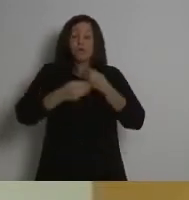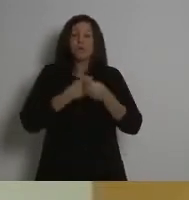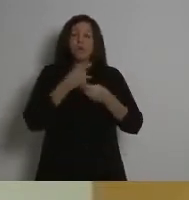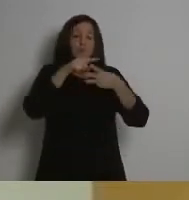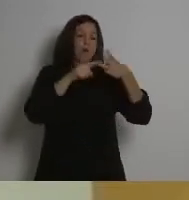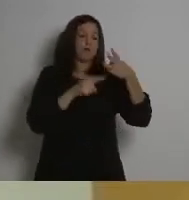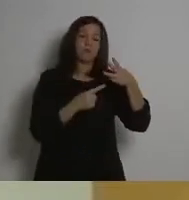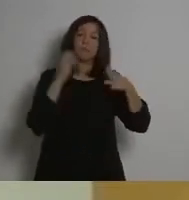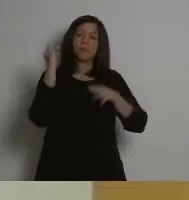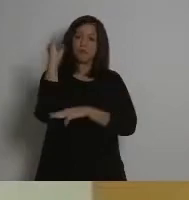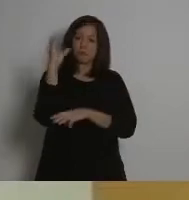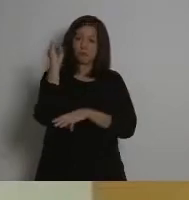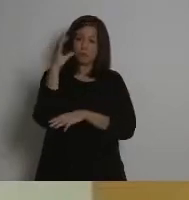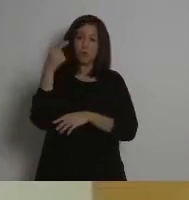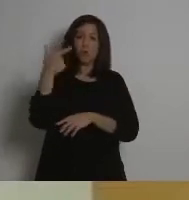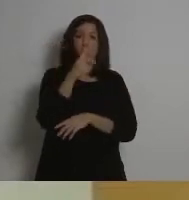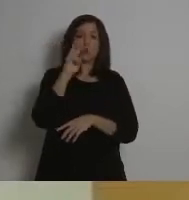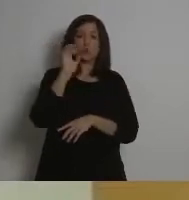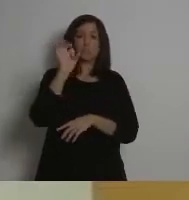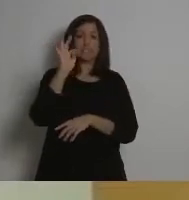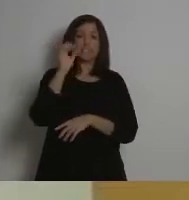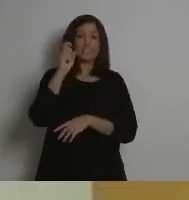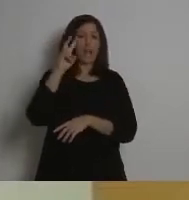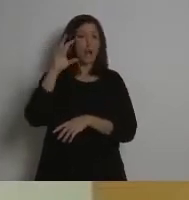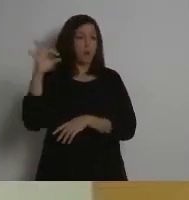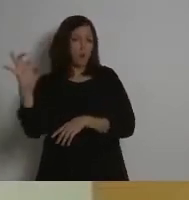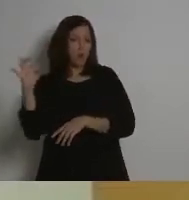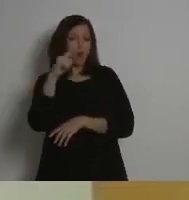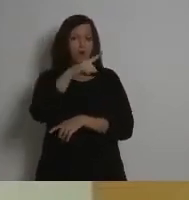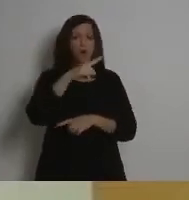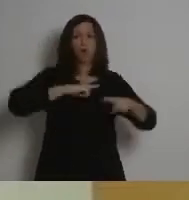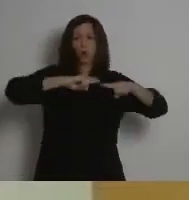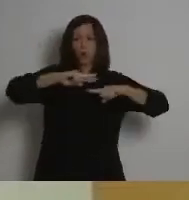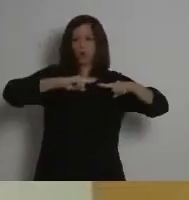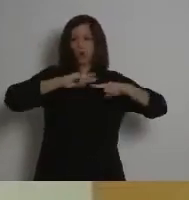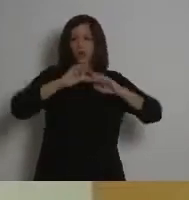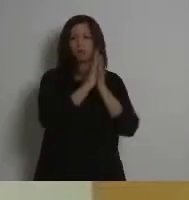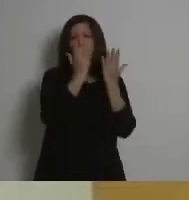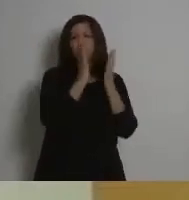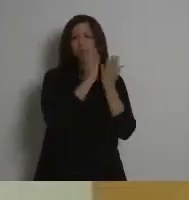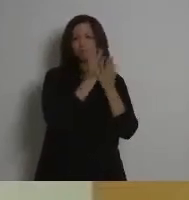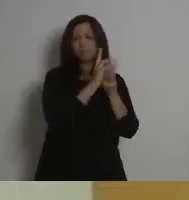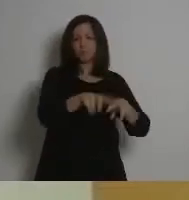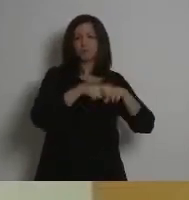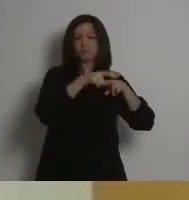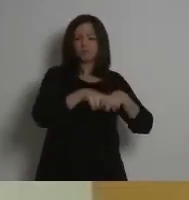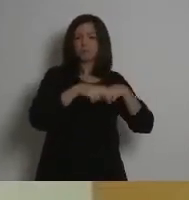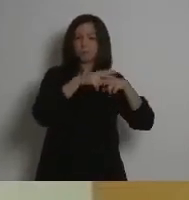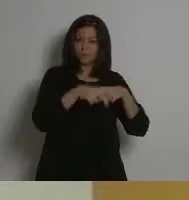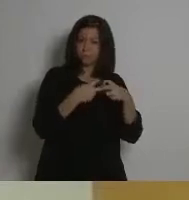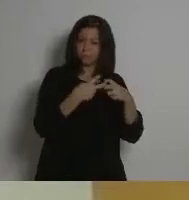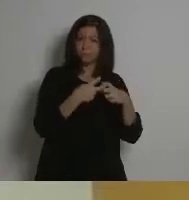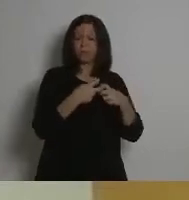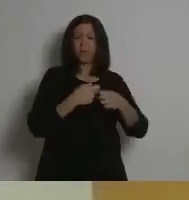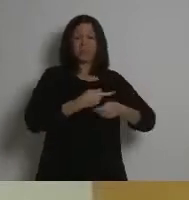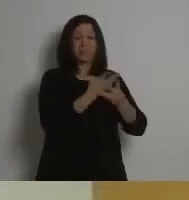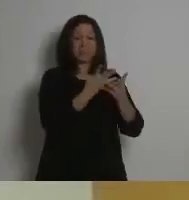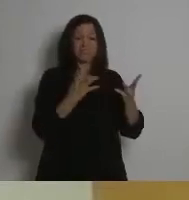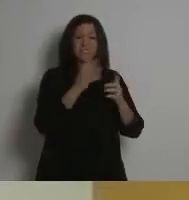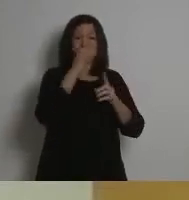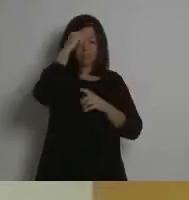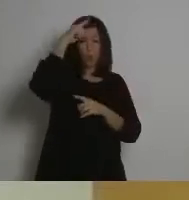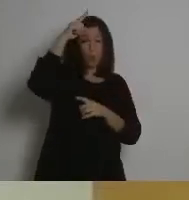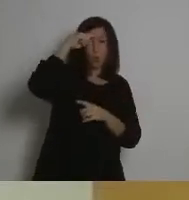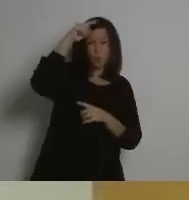caso con Gustavo Duc, coordinador de la revista Soberanía Alimentaria, Biodiversidad de Culturas, autor de libros como